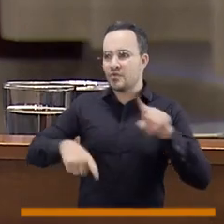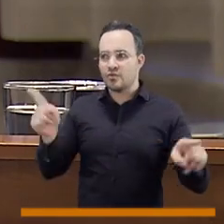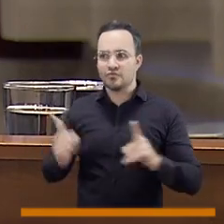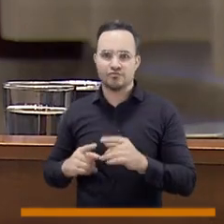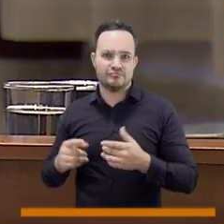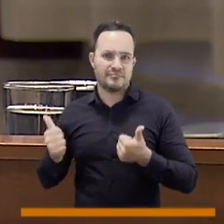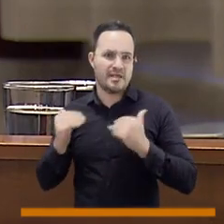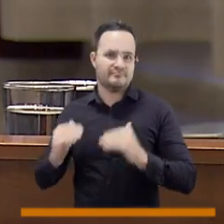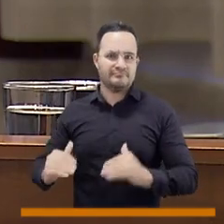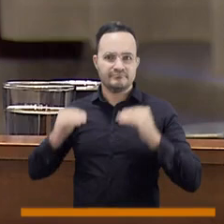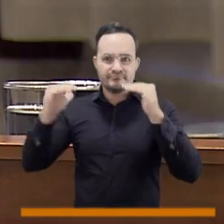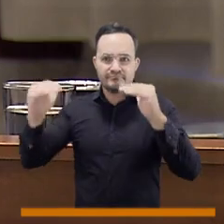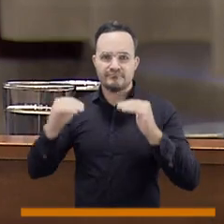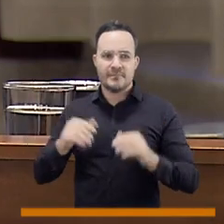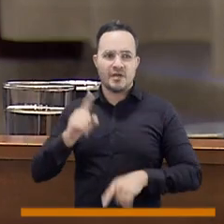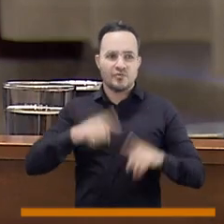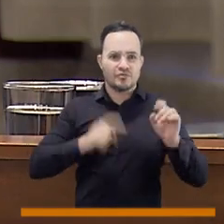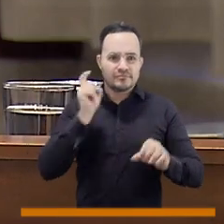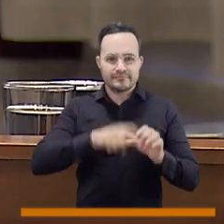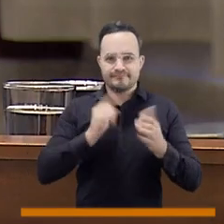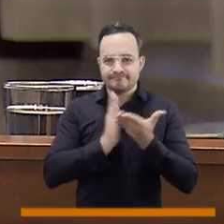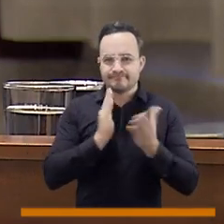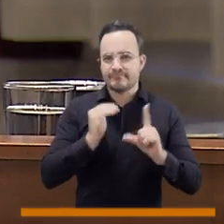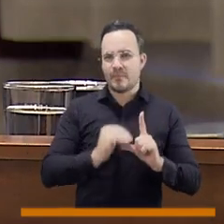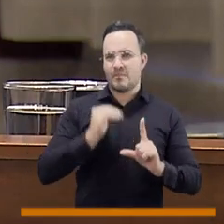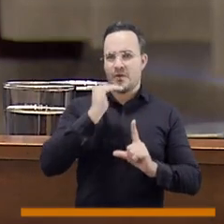de la especialización, del posgrado,